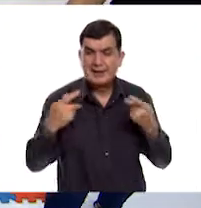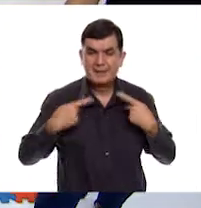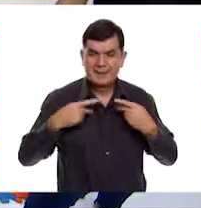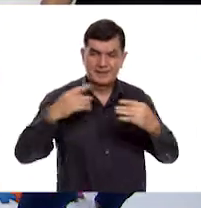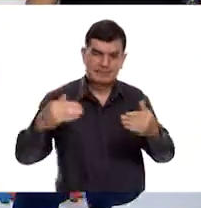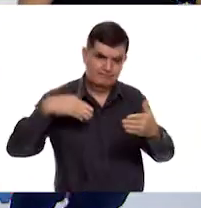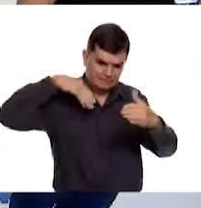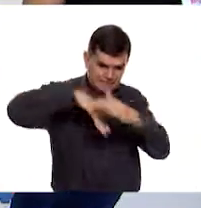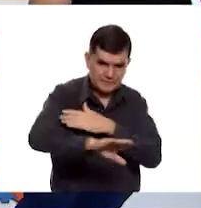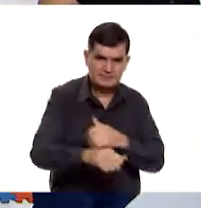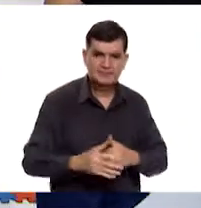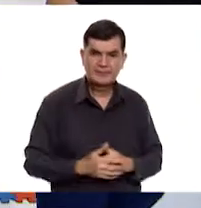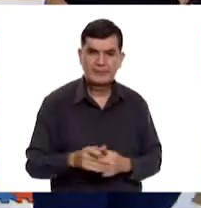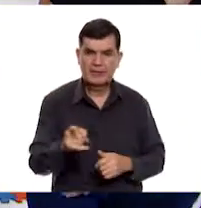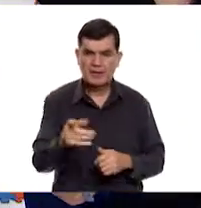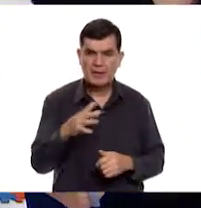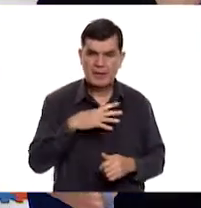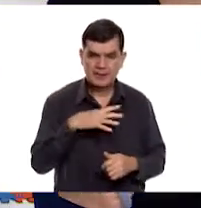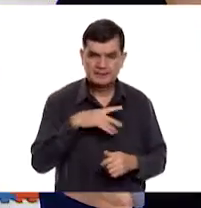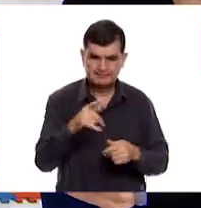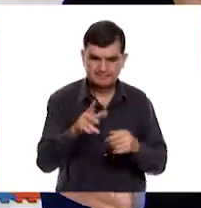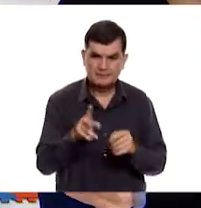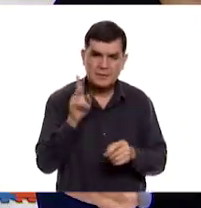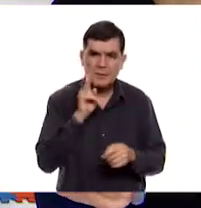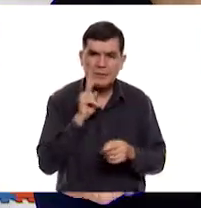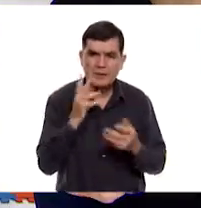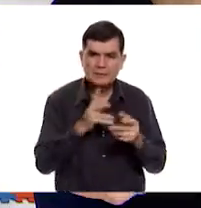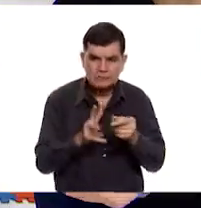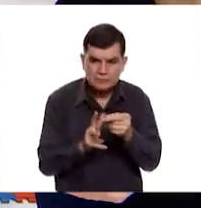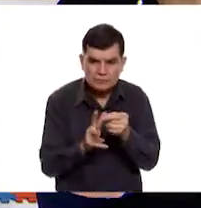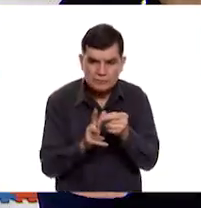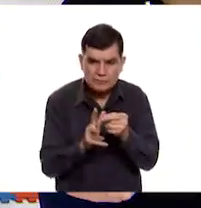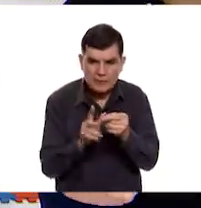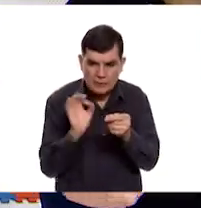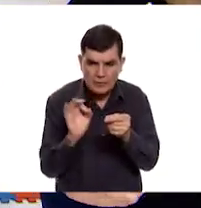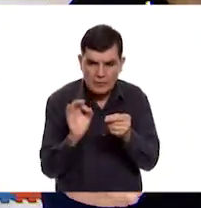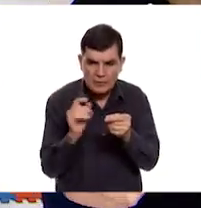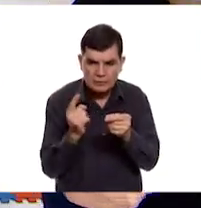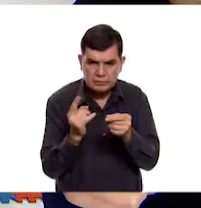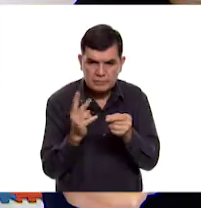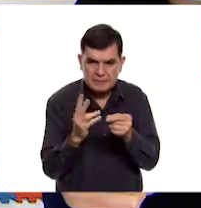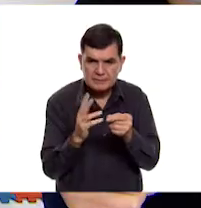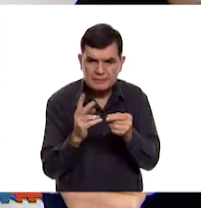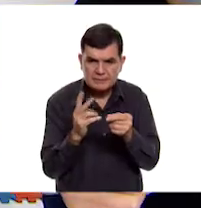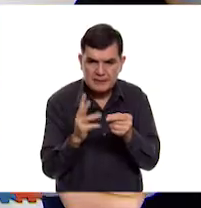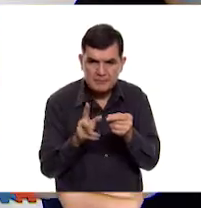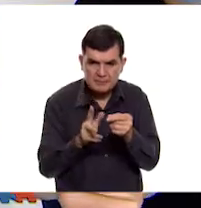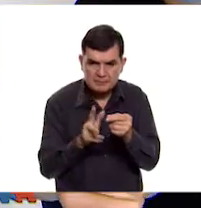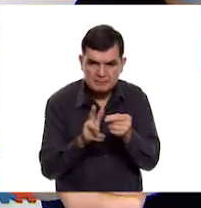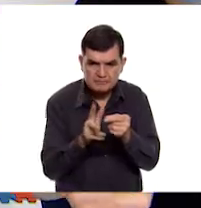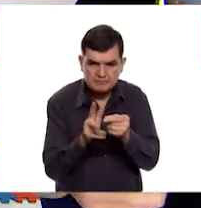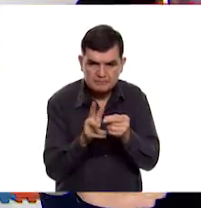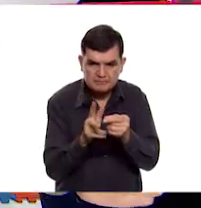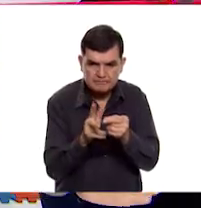ingresar. Entonces... Es verdad. Vamos a cortarlo. ¿Lista? Listísima. dos, tres.